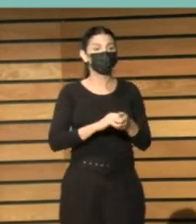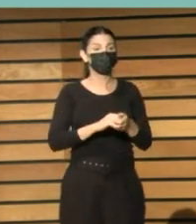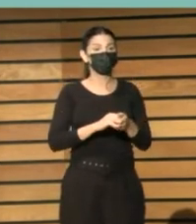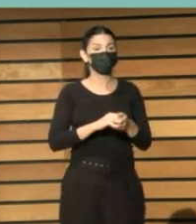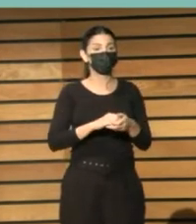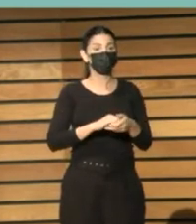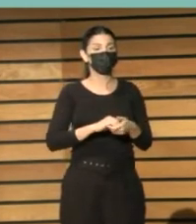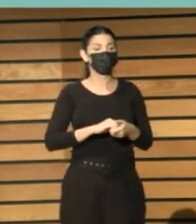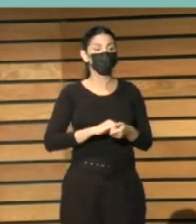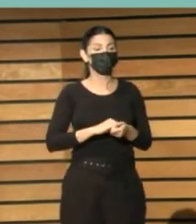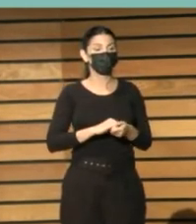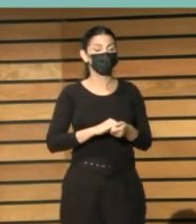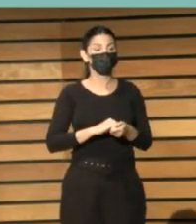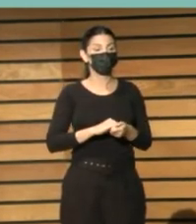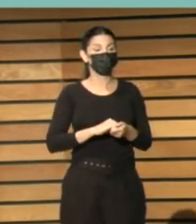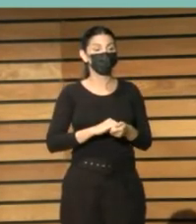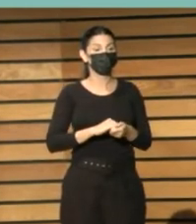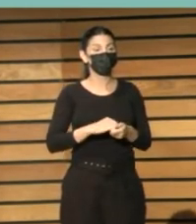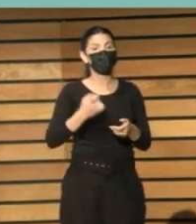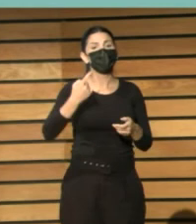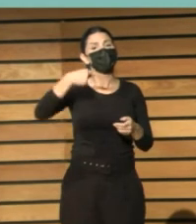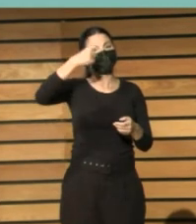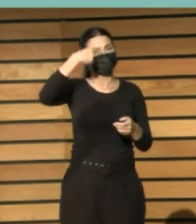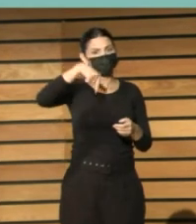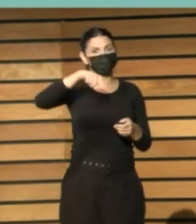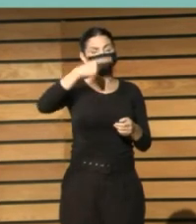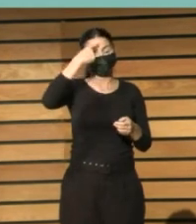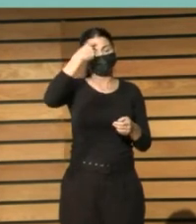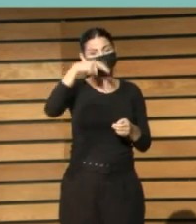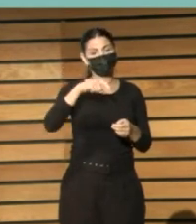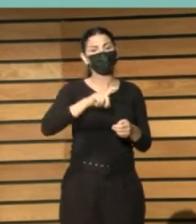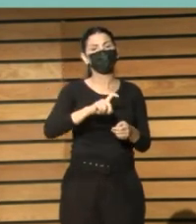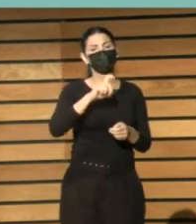todo pero en este caso sabemos que es difícil y es complejo